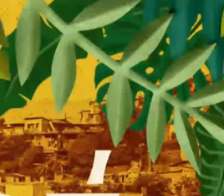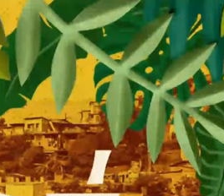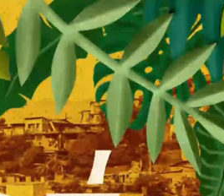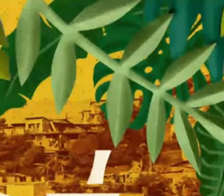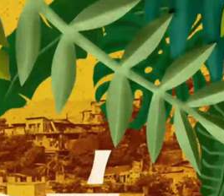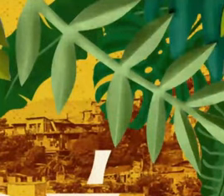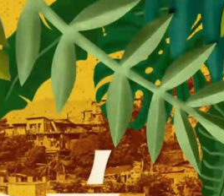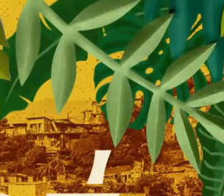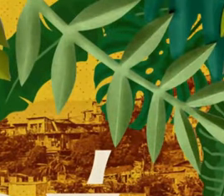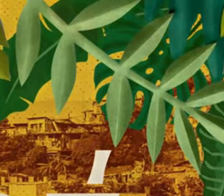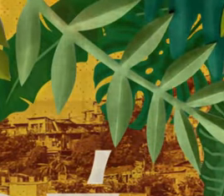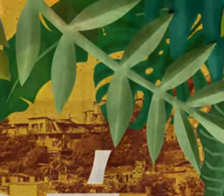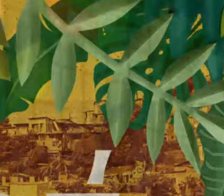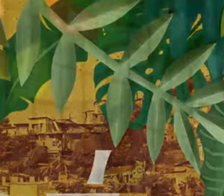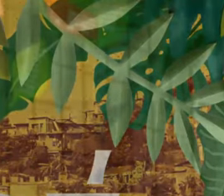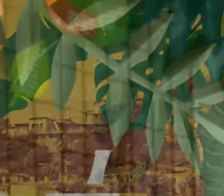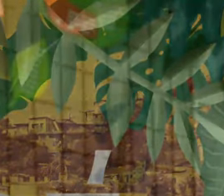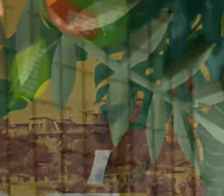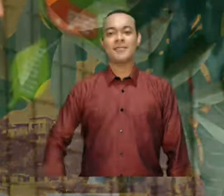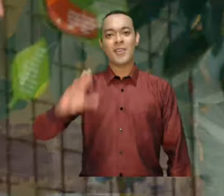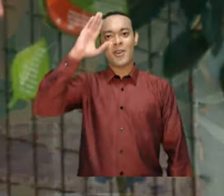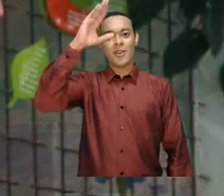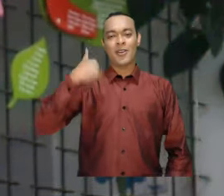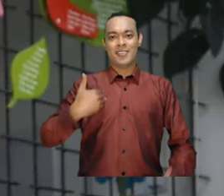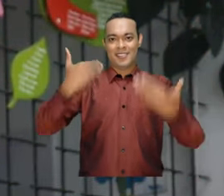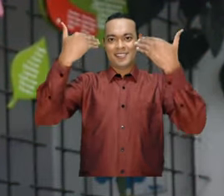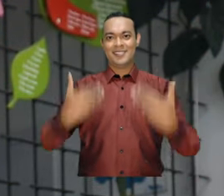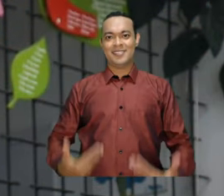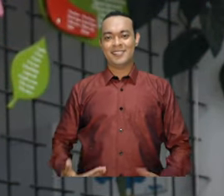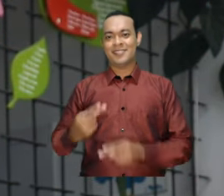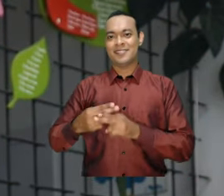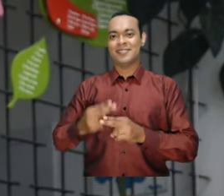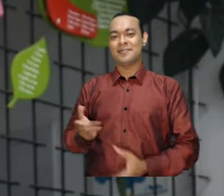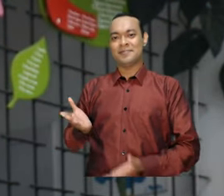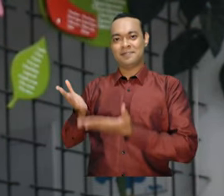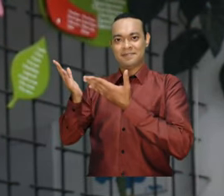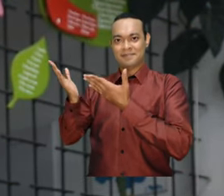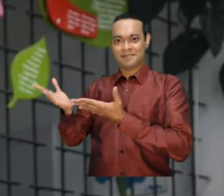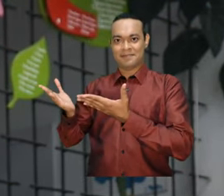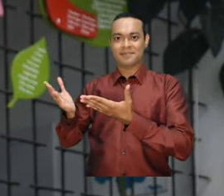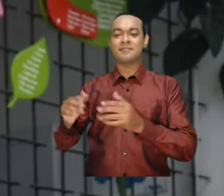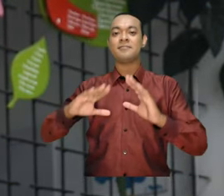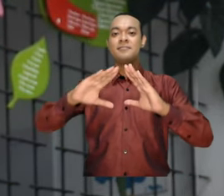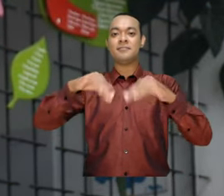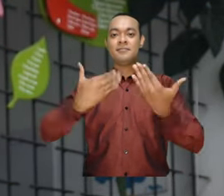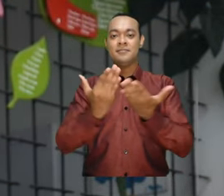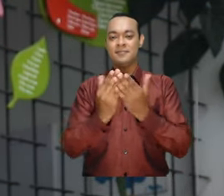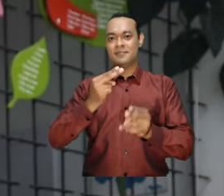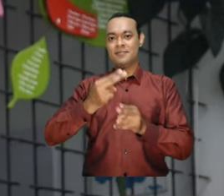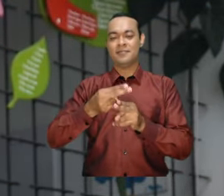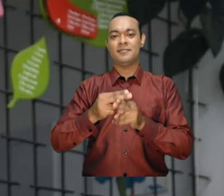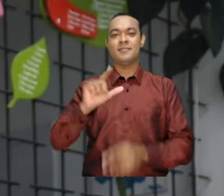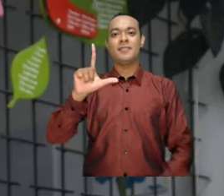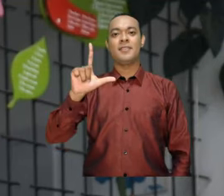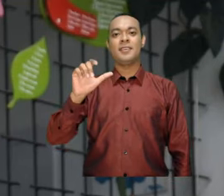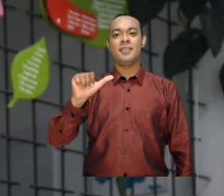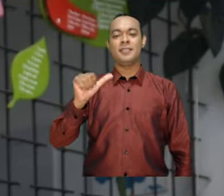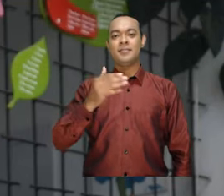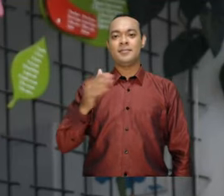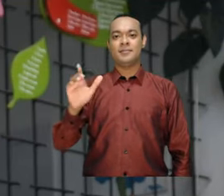turística Comuna 20. Hola, soy Lili Beiri Manrique, cofundadora y directora de Colegio La Fonten.